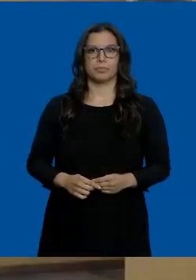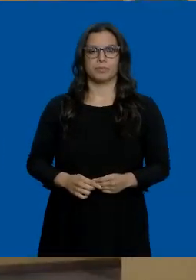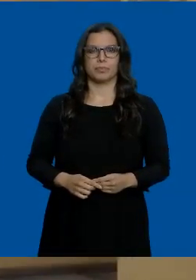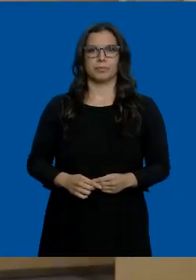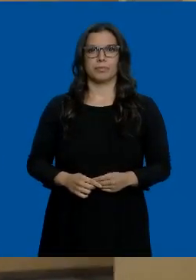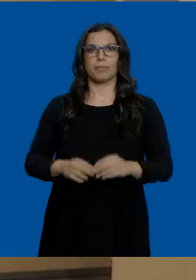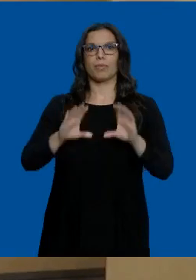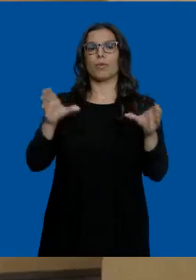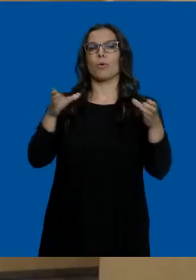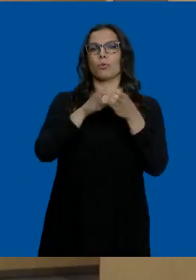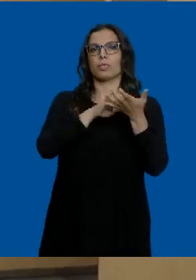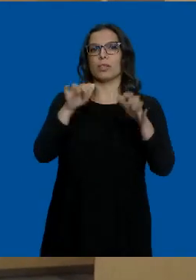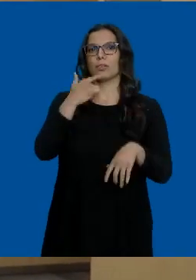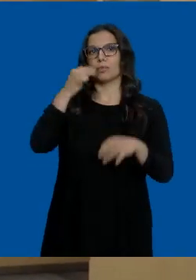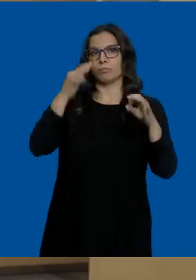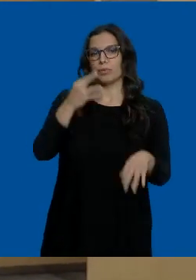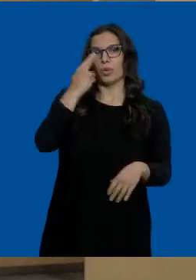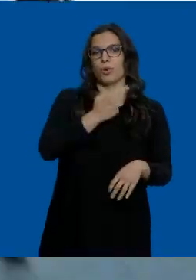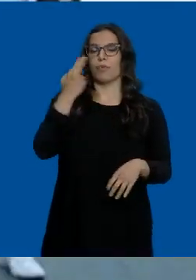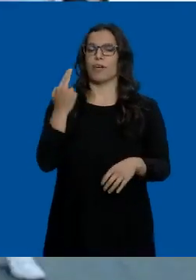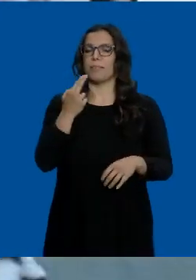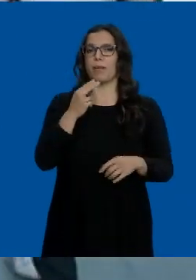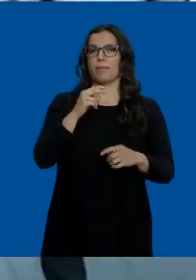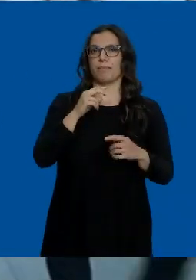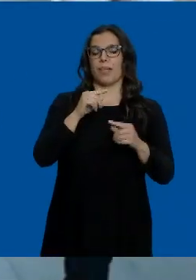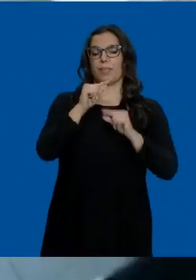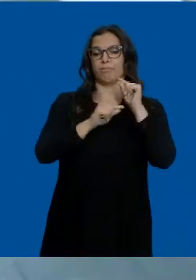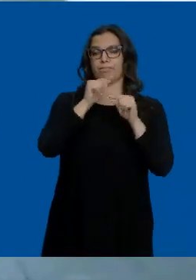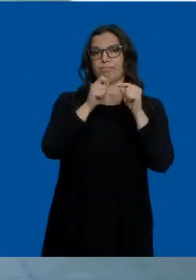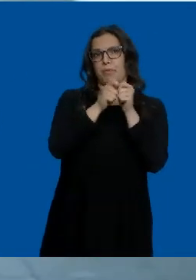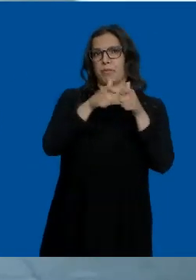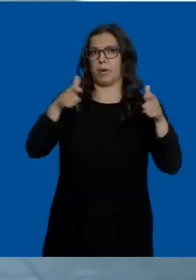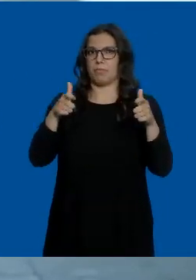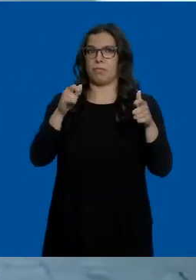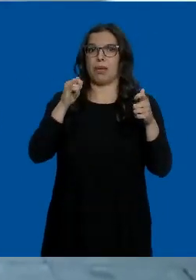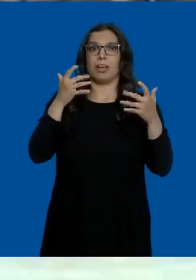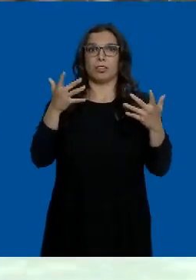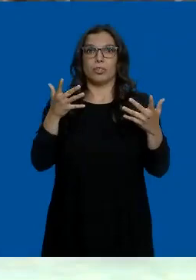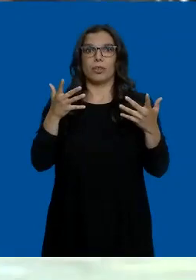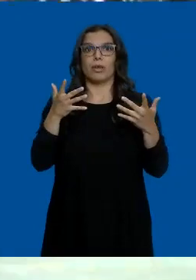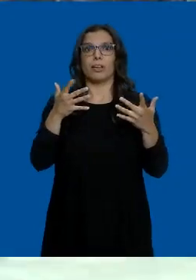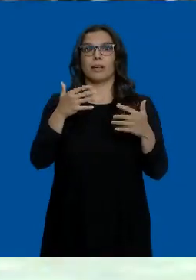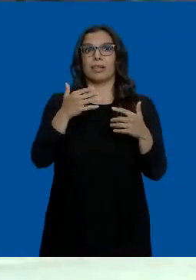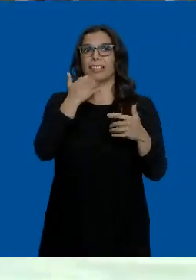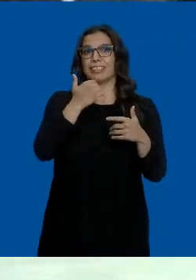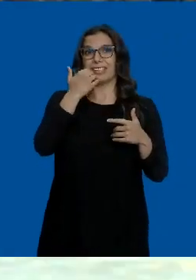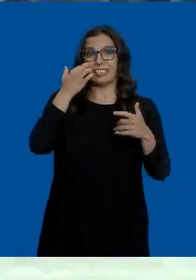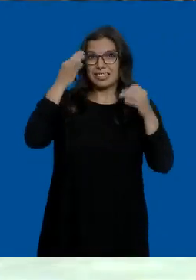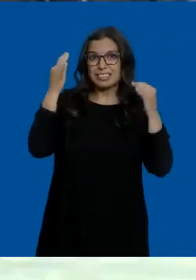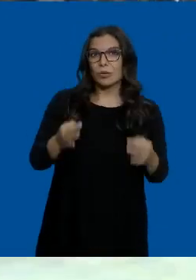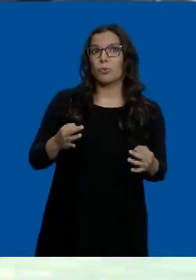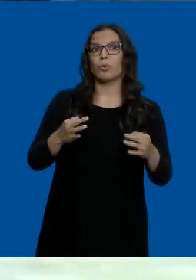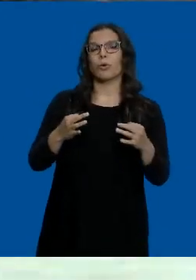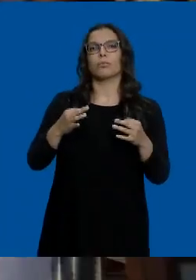La Junta confirma la tendencia al alza en la evolución de la pandemia y eso va a impedir con casi toda probabilidad que